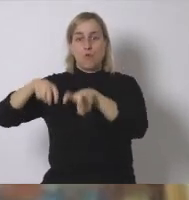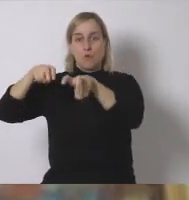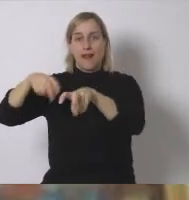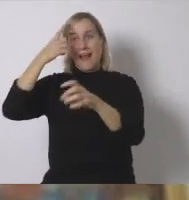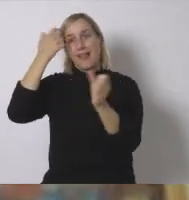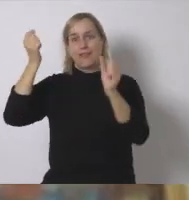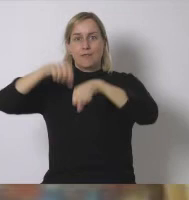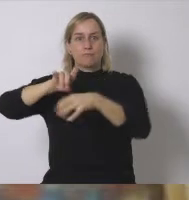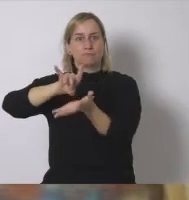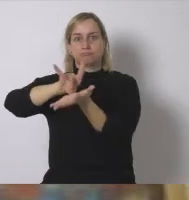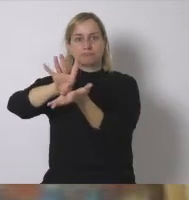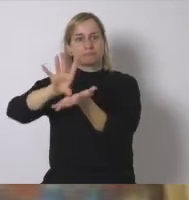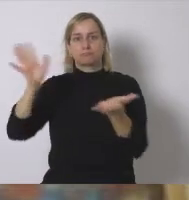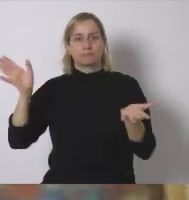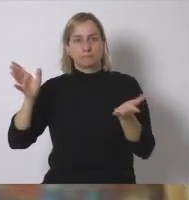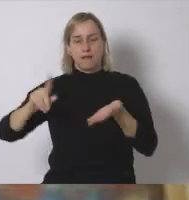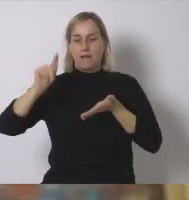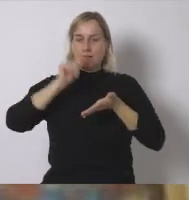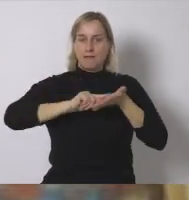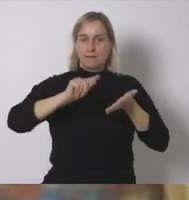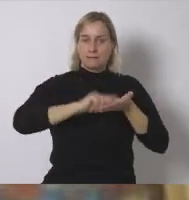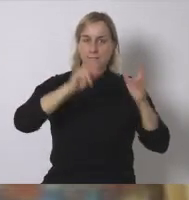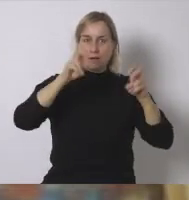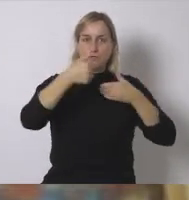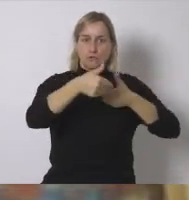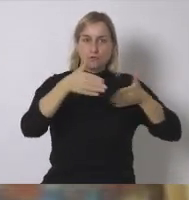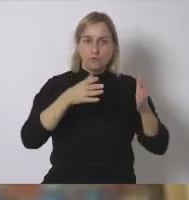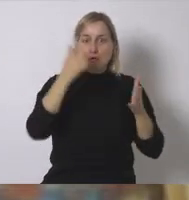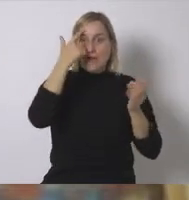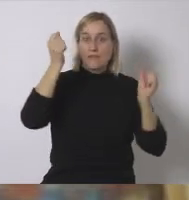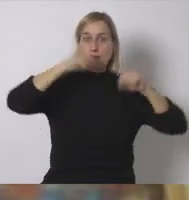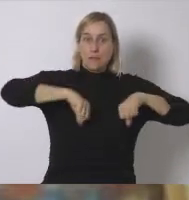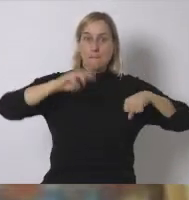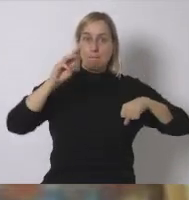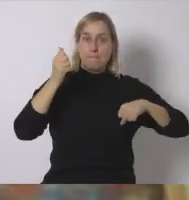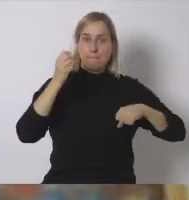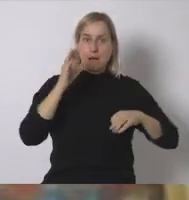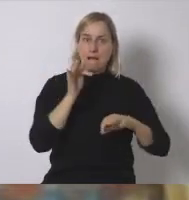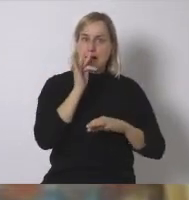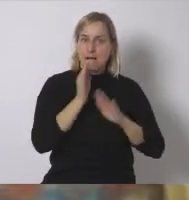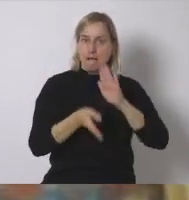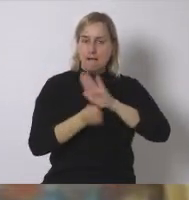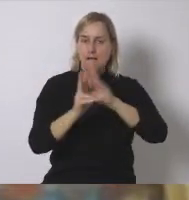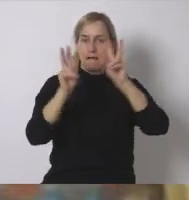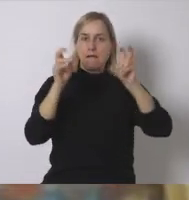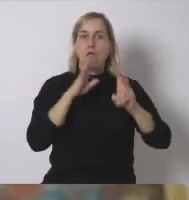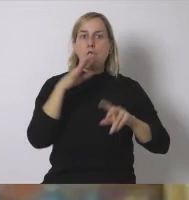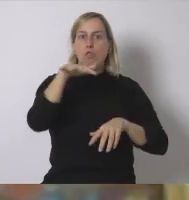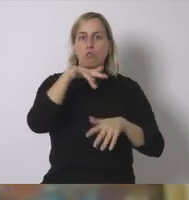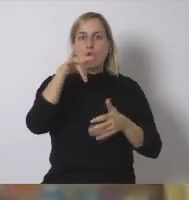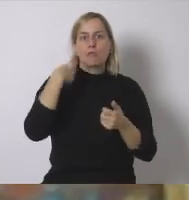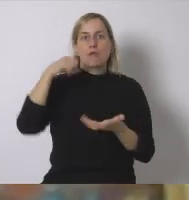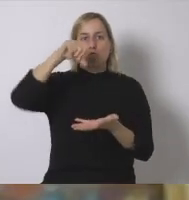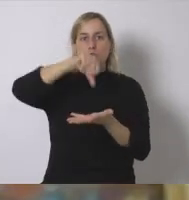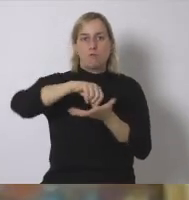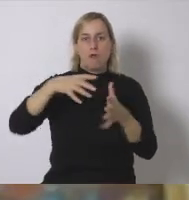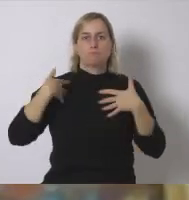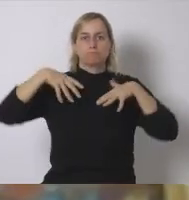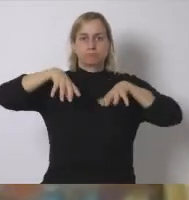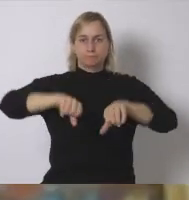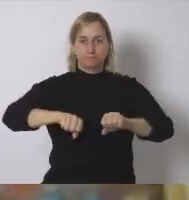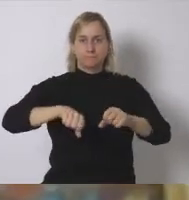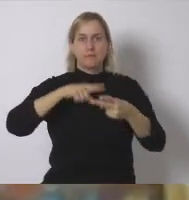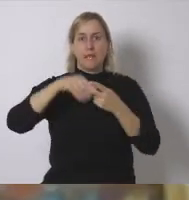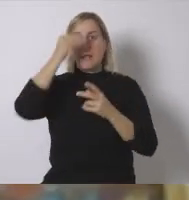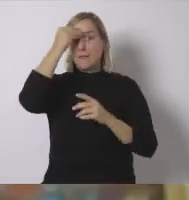decidir. Los despachos y las decisiones y de la PAC se siguen tomando en las ciudades y pensando